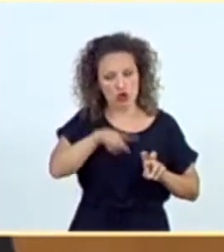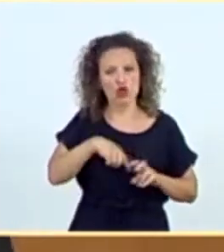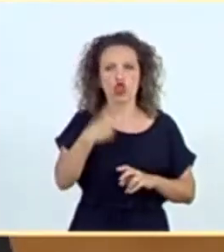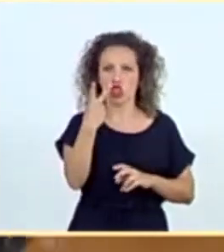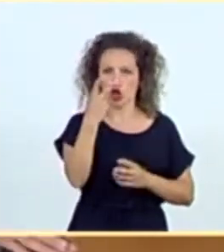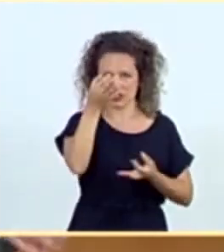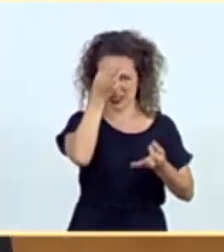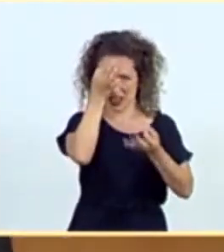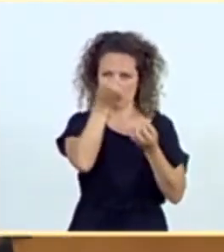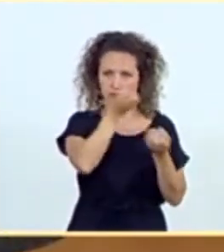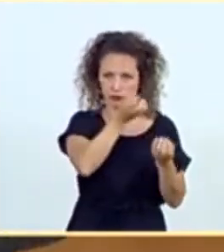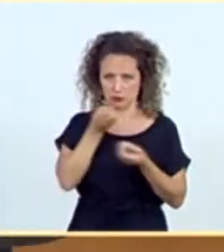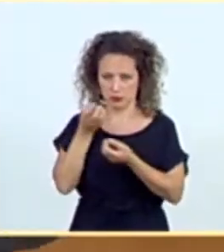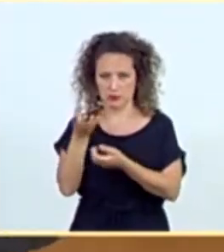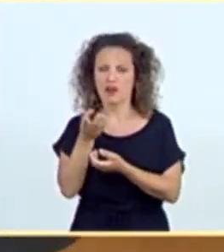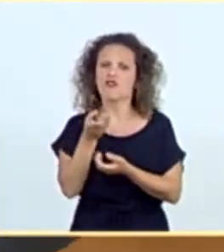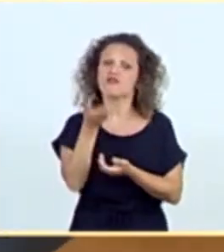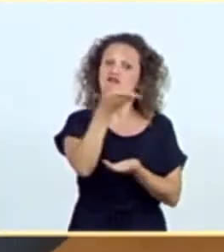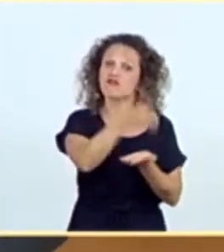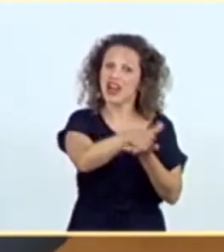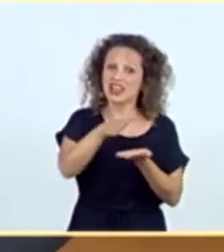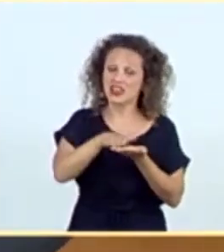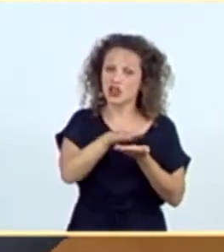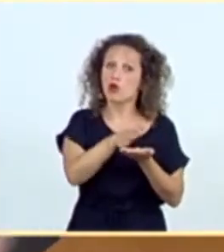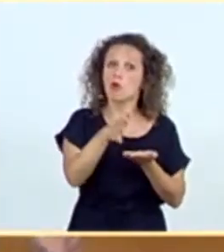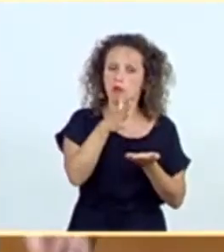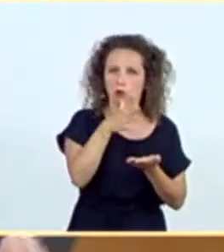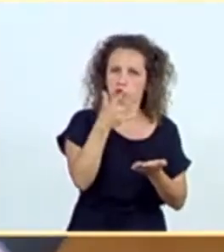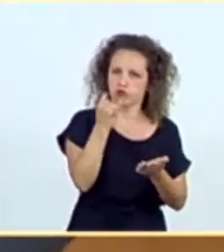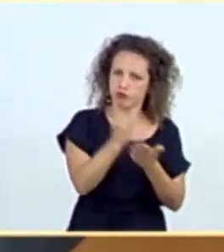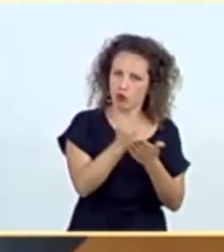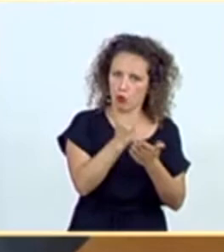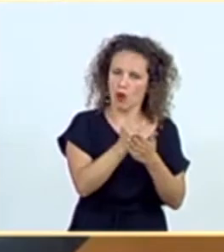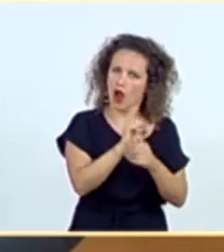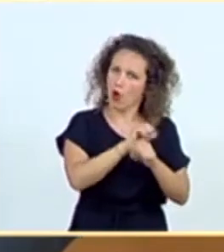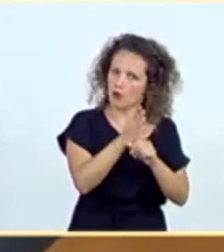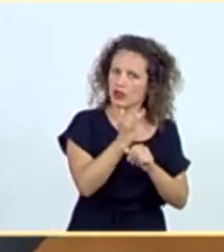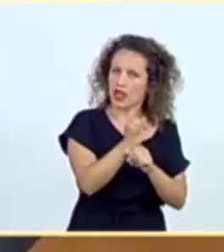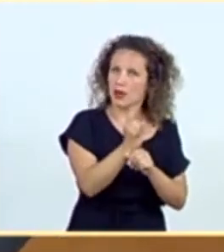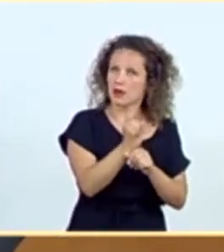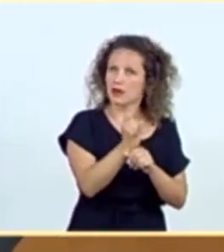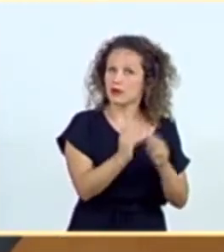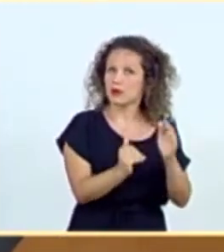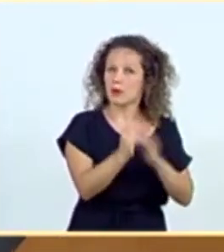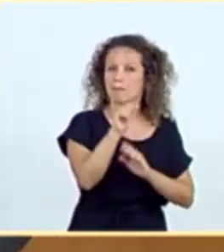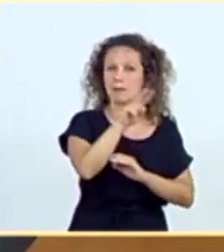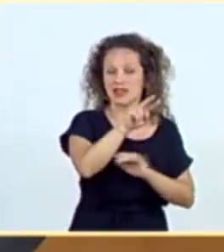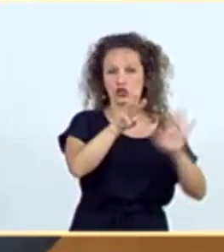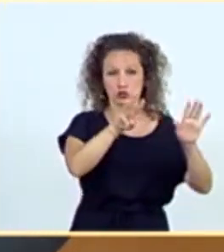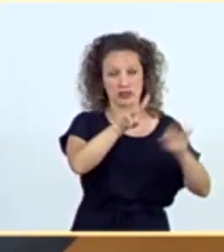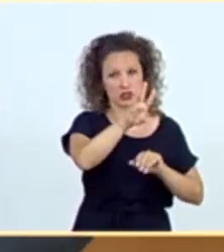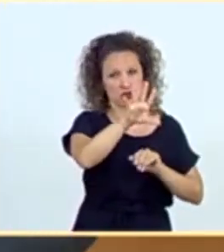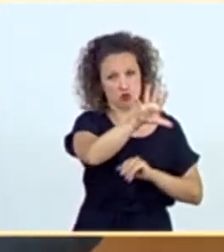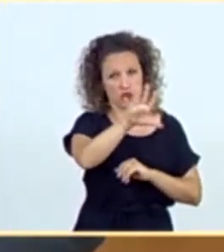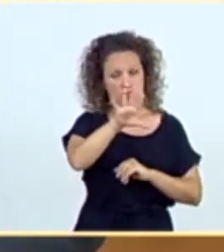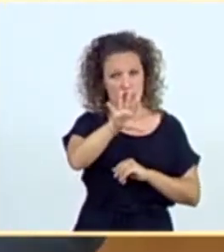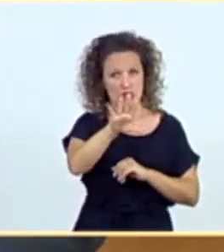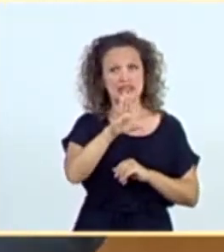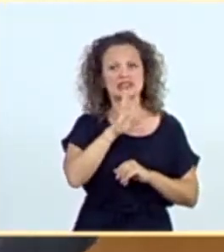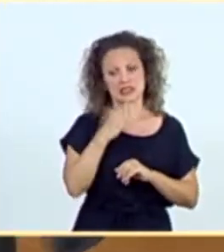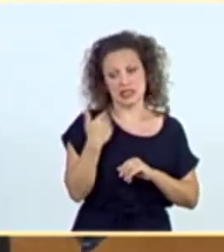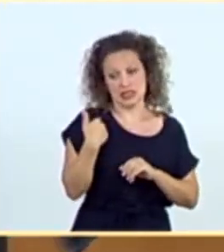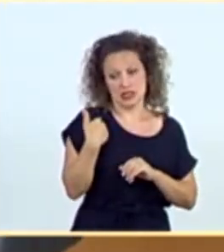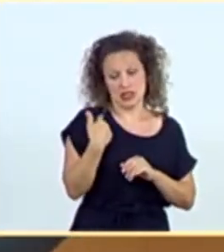Los fallecidos diagnosticados con una prueba diagnóstica por COVID que ascienden desgraciadamente a 28.355, según la última